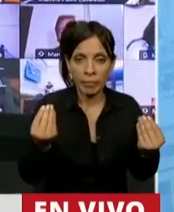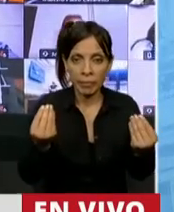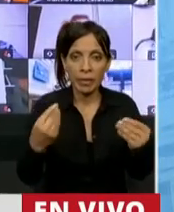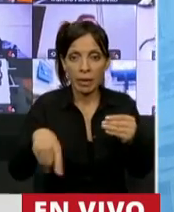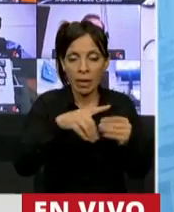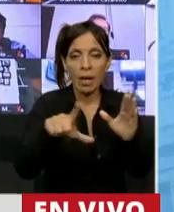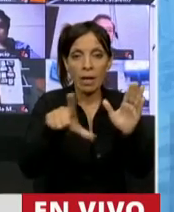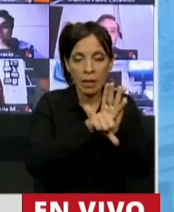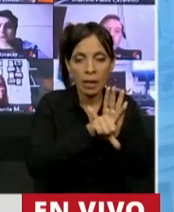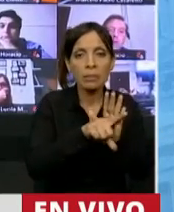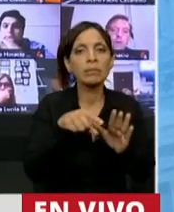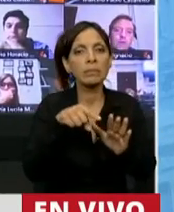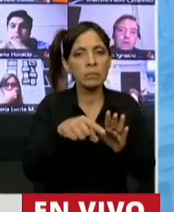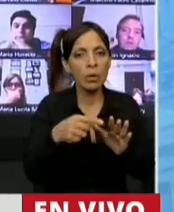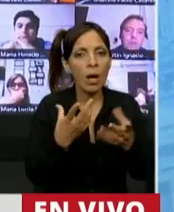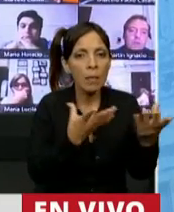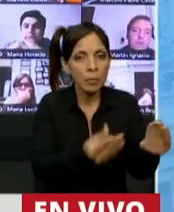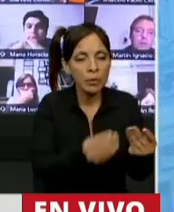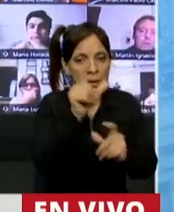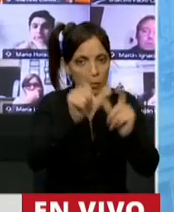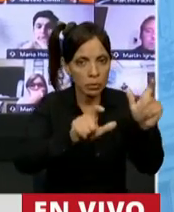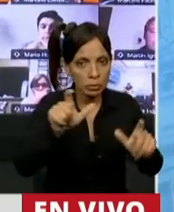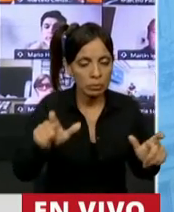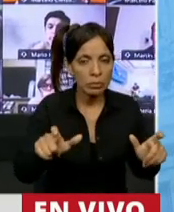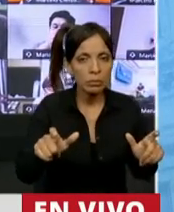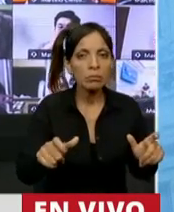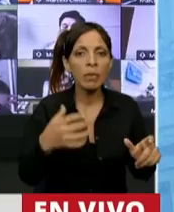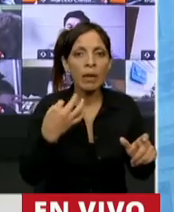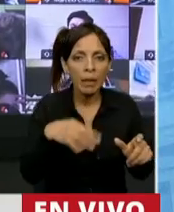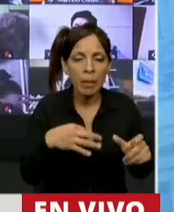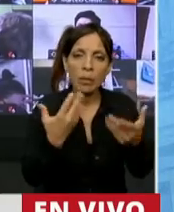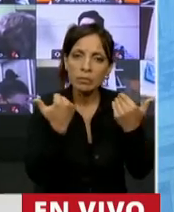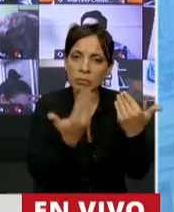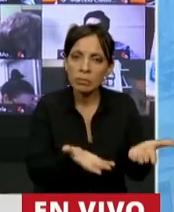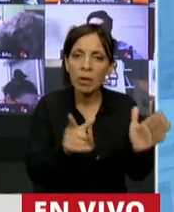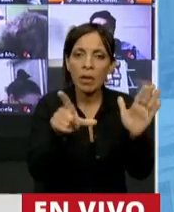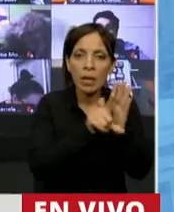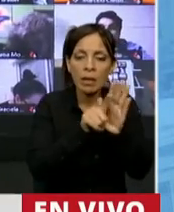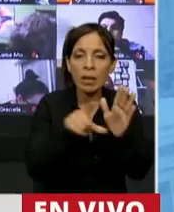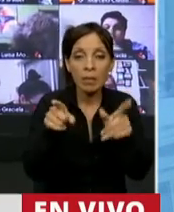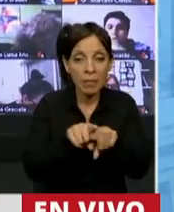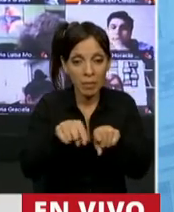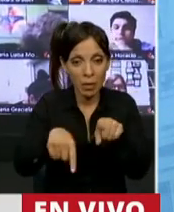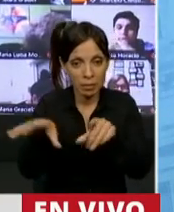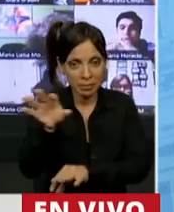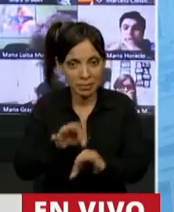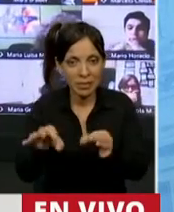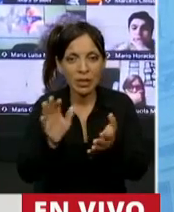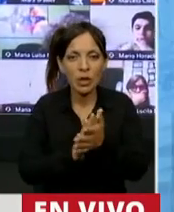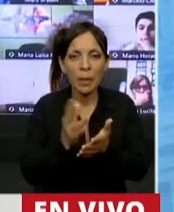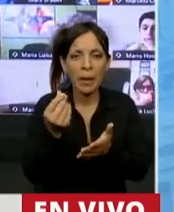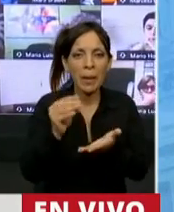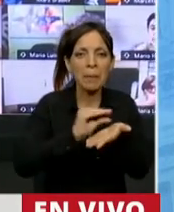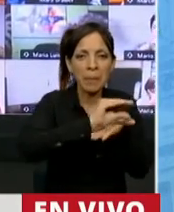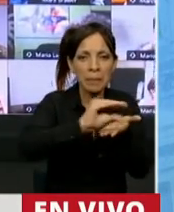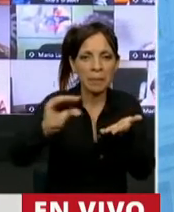acompañemos al pueblo con leyes, que votemos propuestas como esta de la coparticipación,